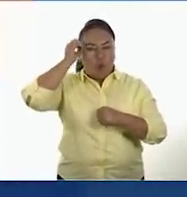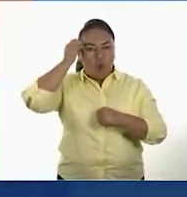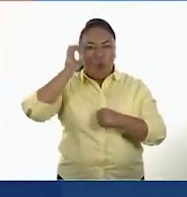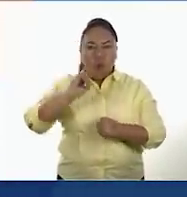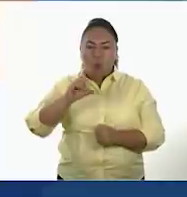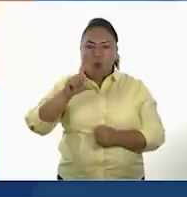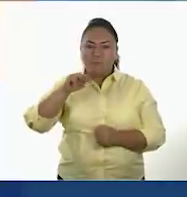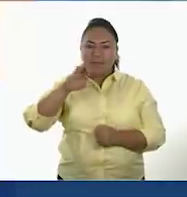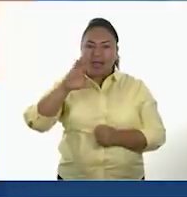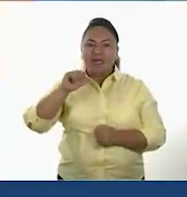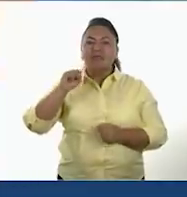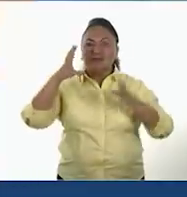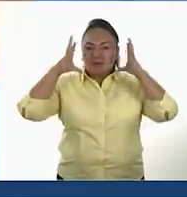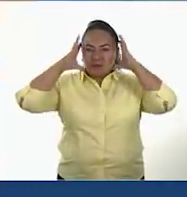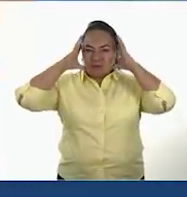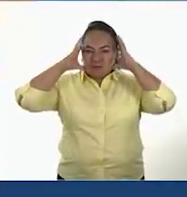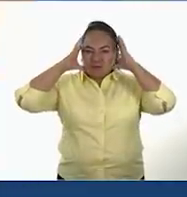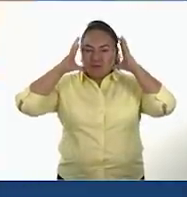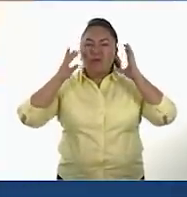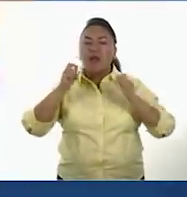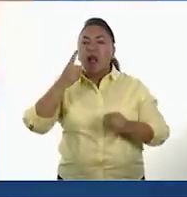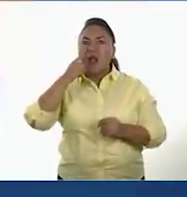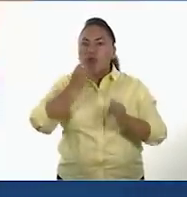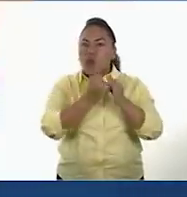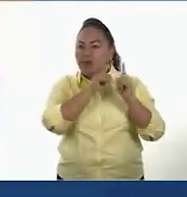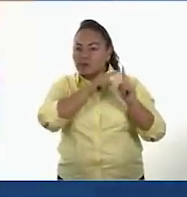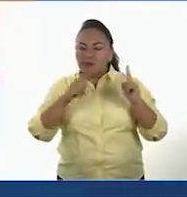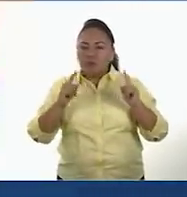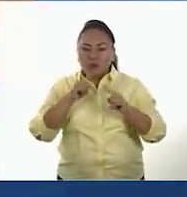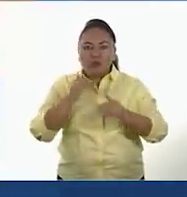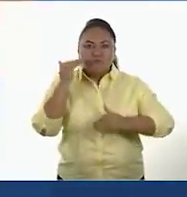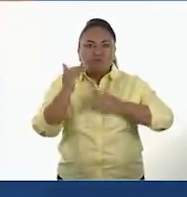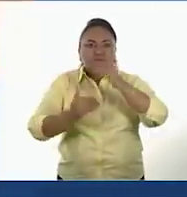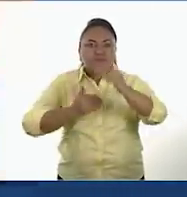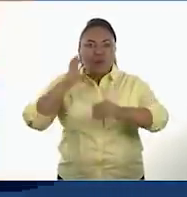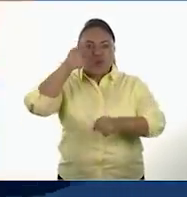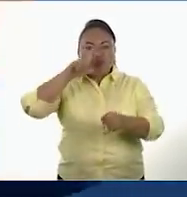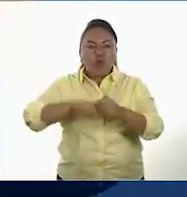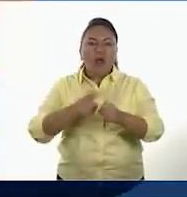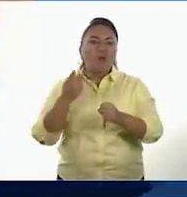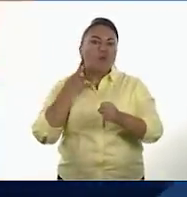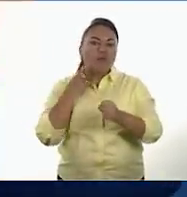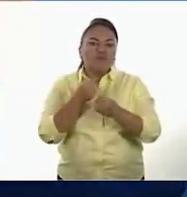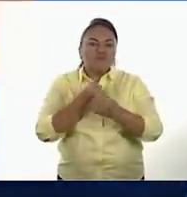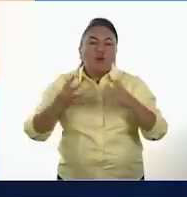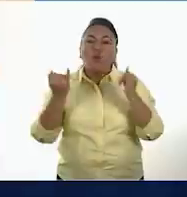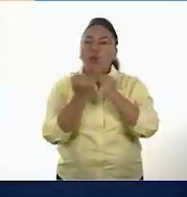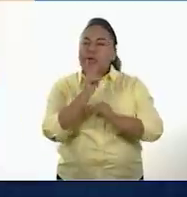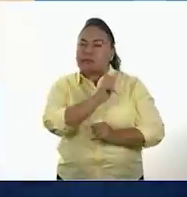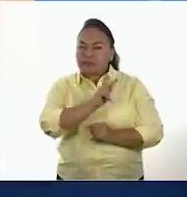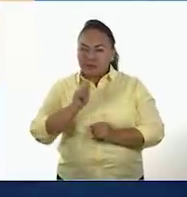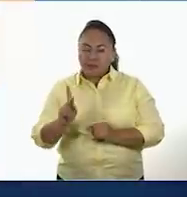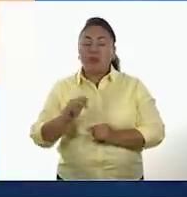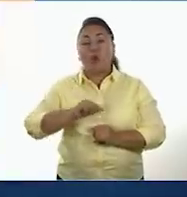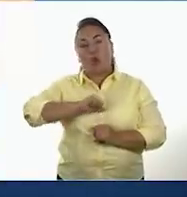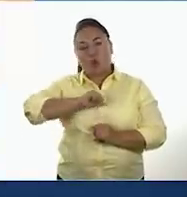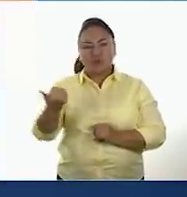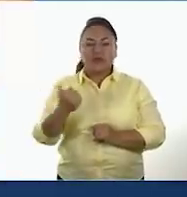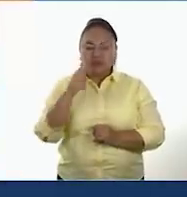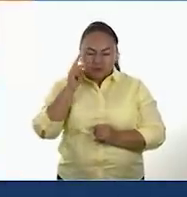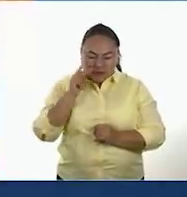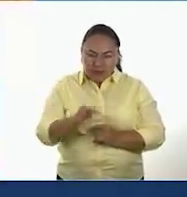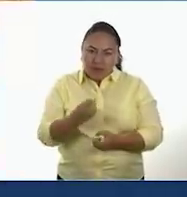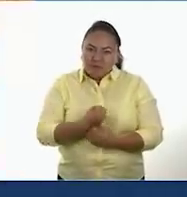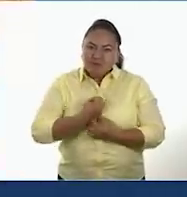las primeras civilizaciones que se distinguió por su avanzado desarrollo cultural y político. Otra de las expresiones